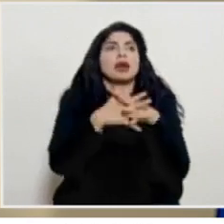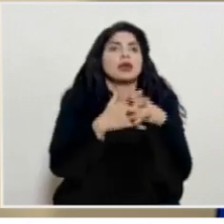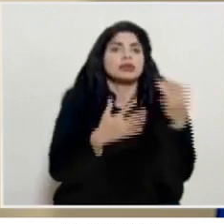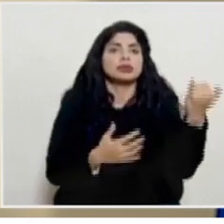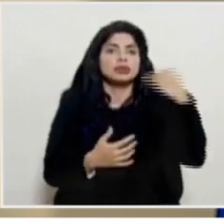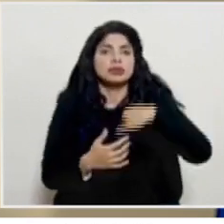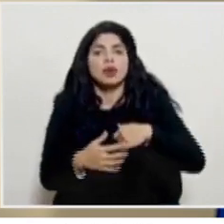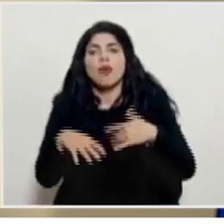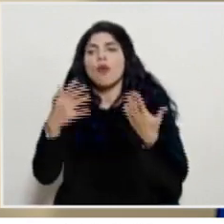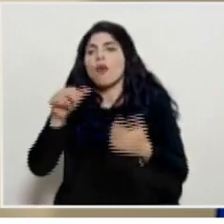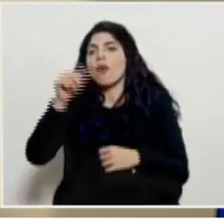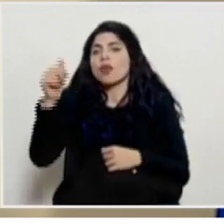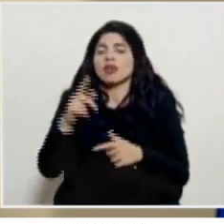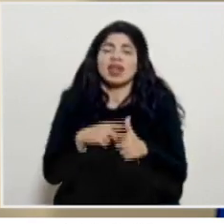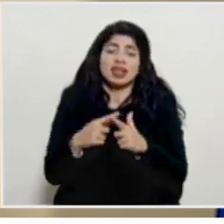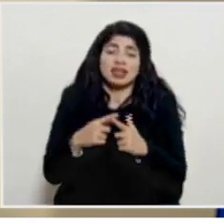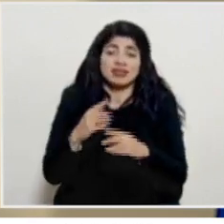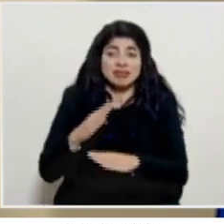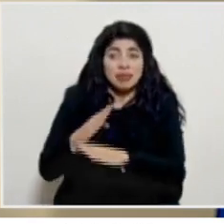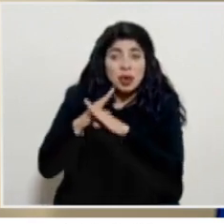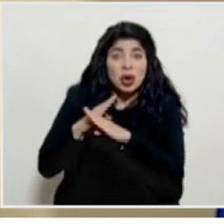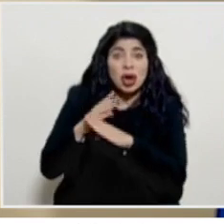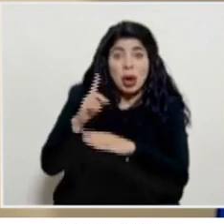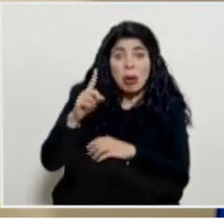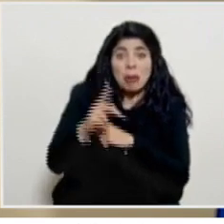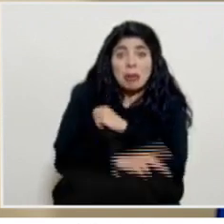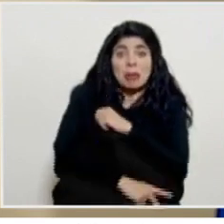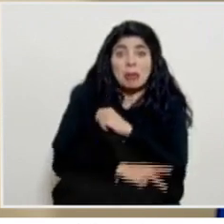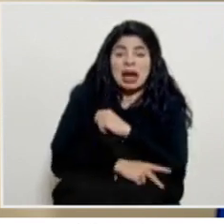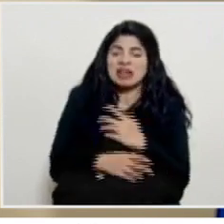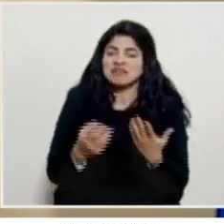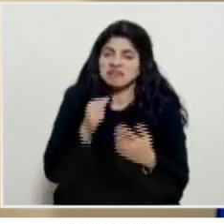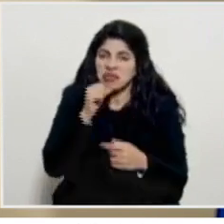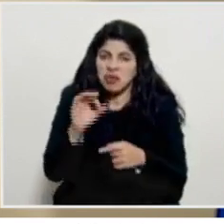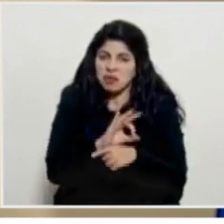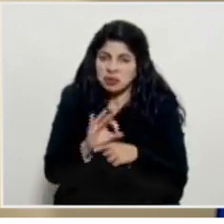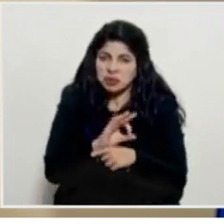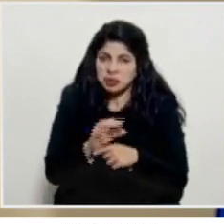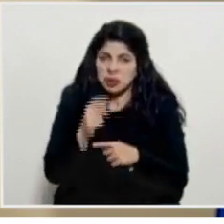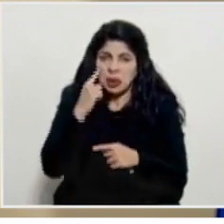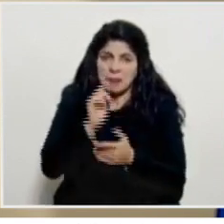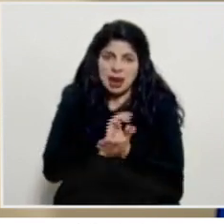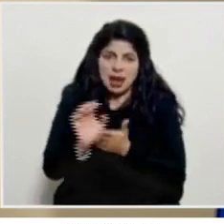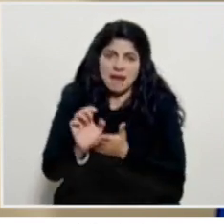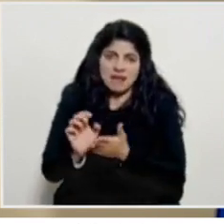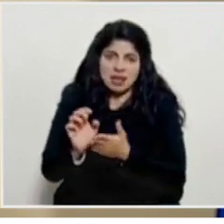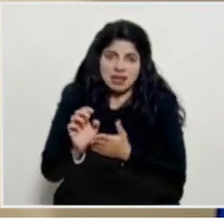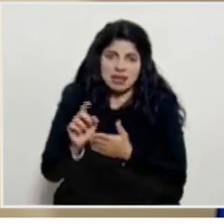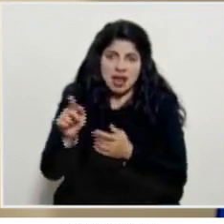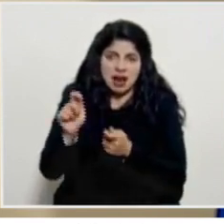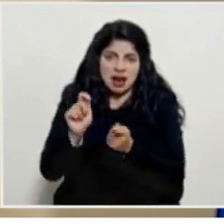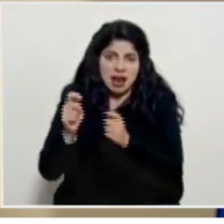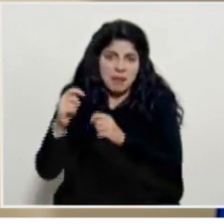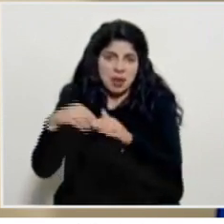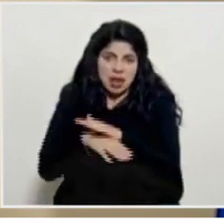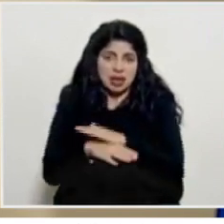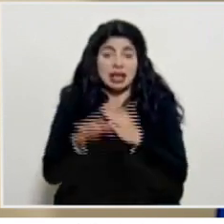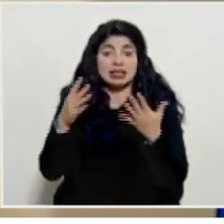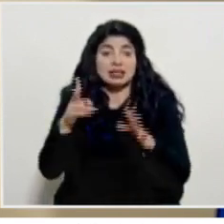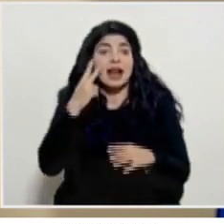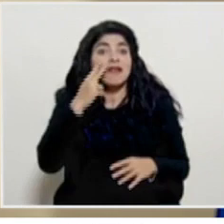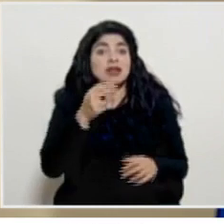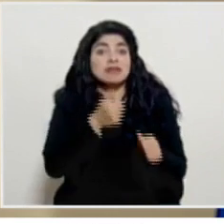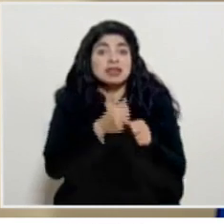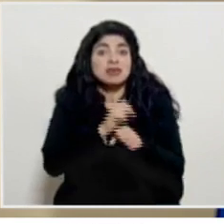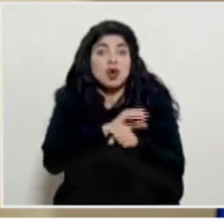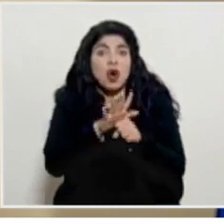desde otra fuente así que esos bloqueos unidireccionales al final no funcionan para impedir el ingreso de estas variantes como ya también lo vimos incluso con el